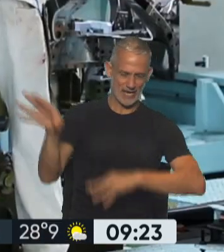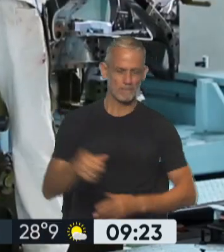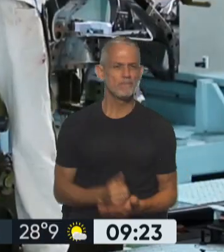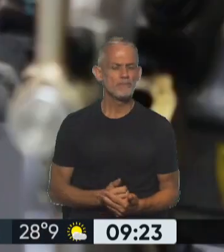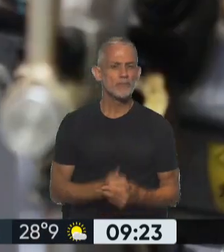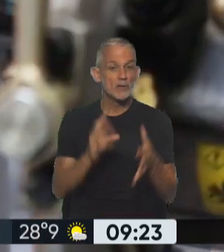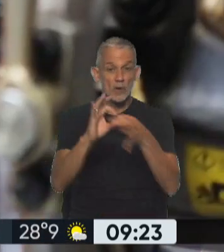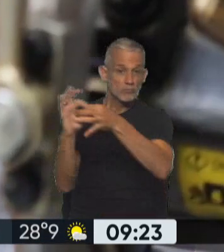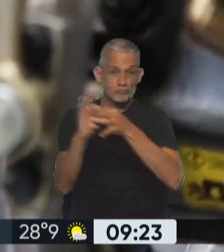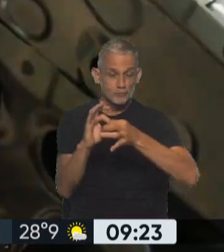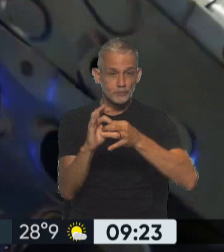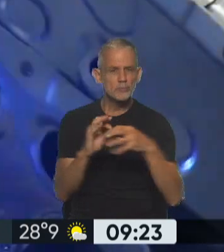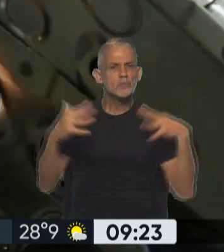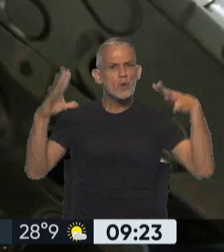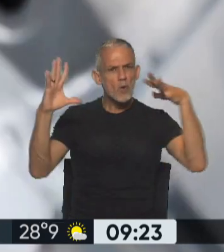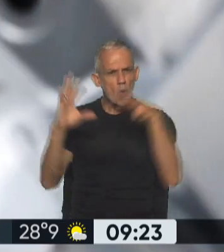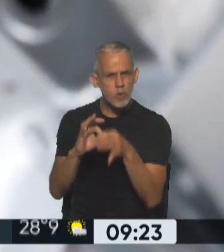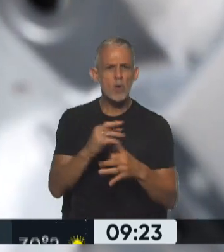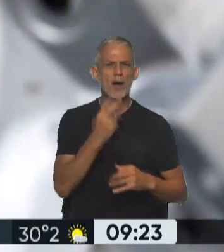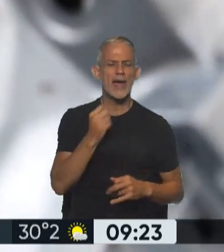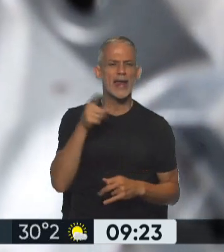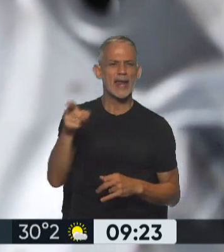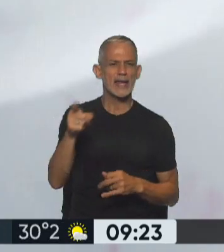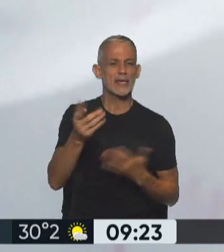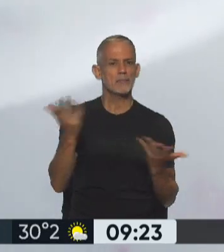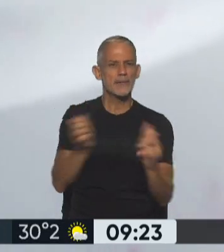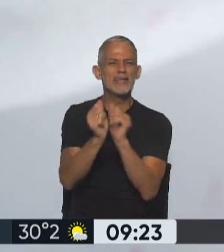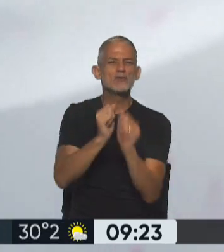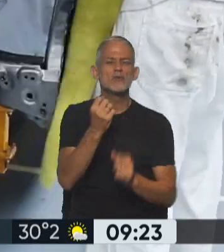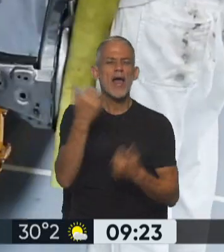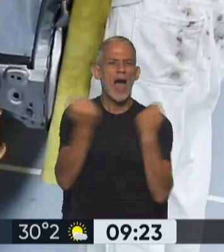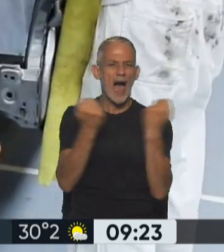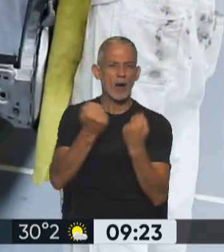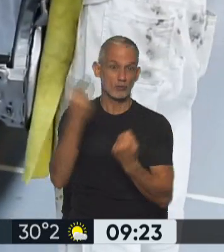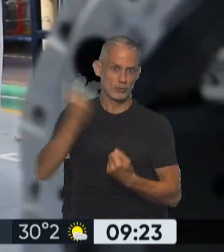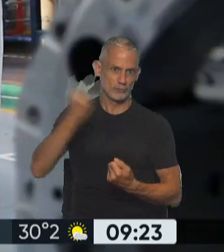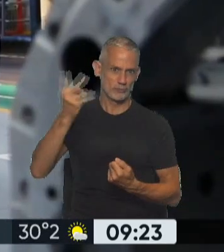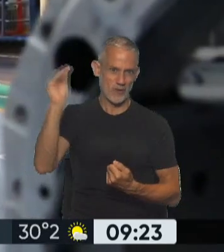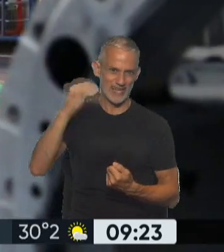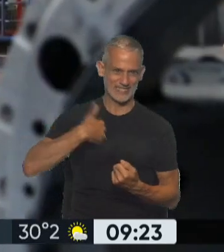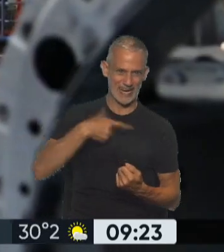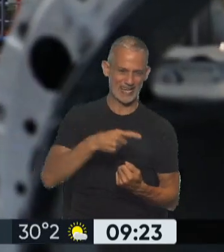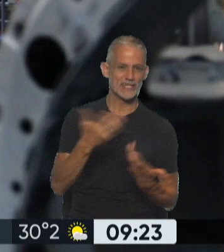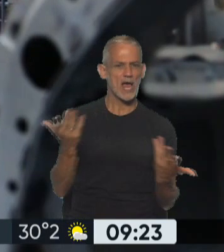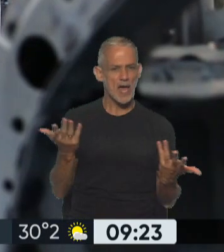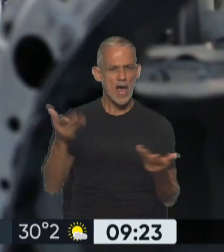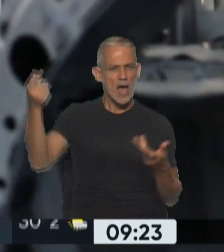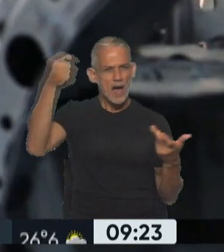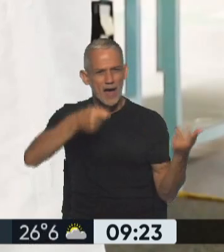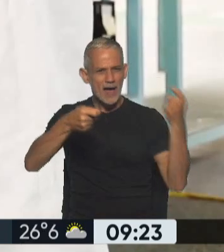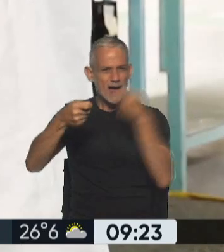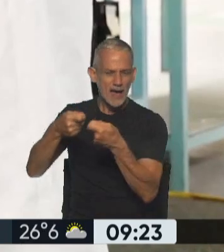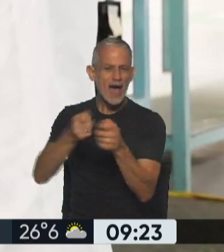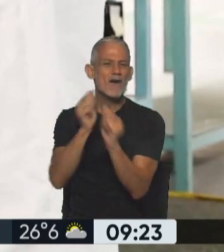Estrichamente vinculada a la integración energética, aparece la industria automotriz de ambos países, que apunta a complementarse en materia de